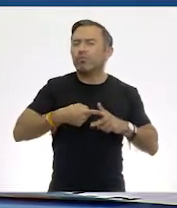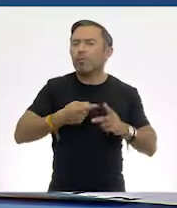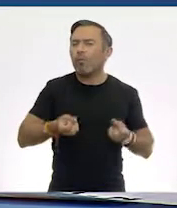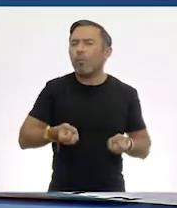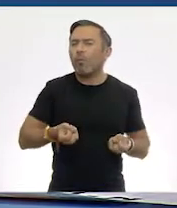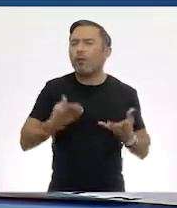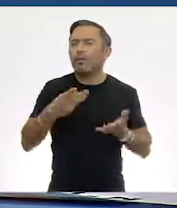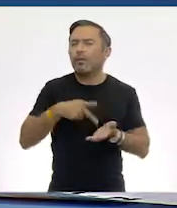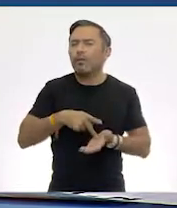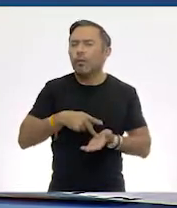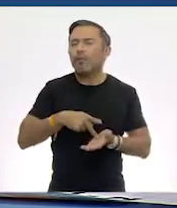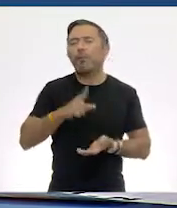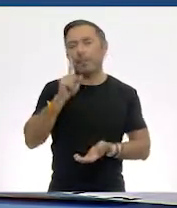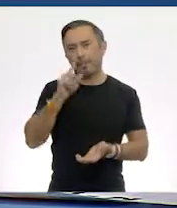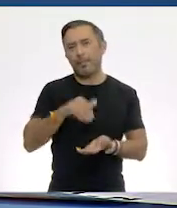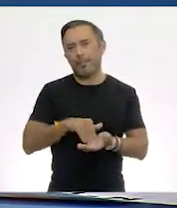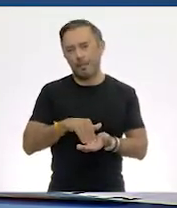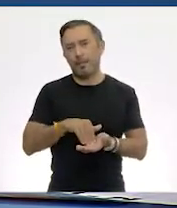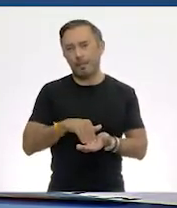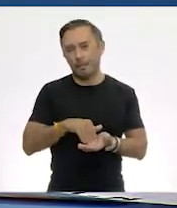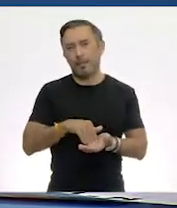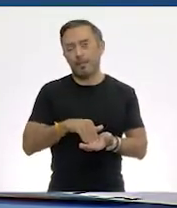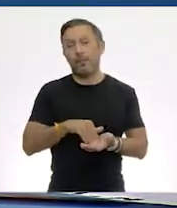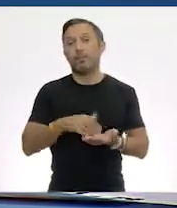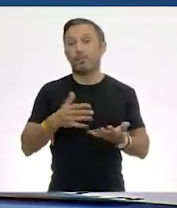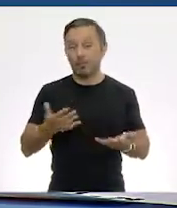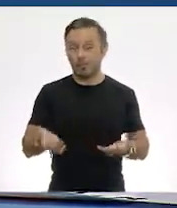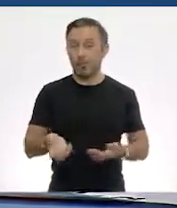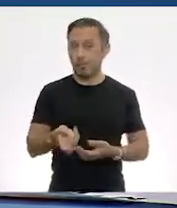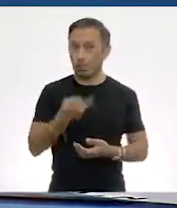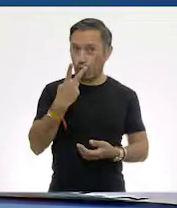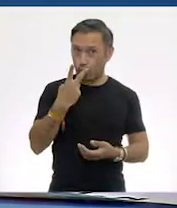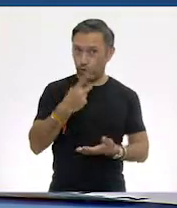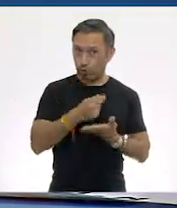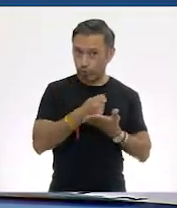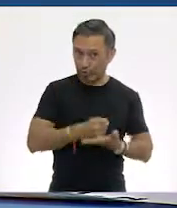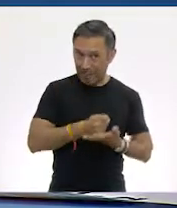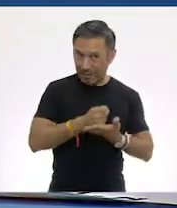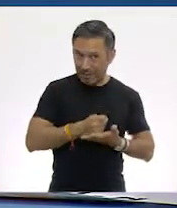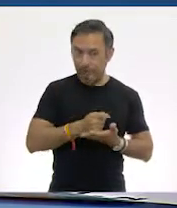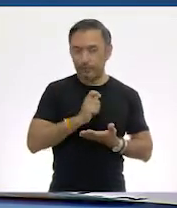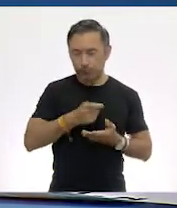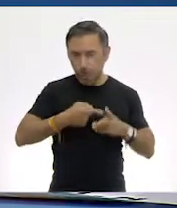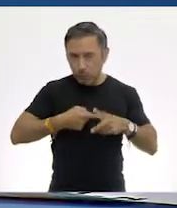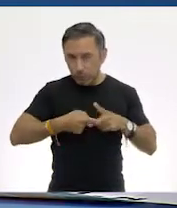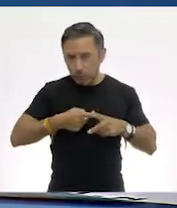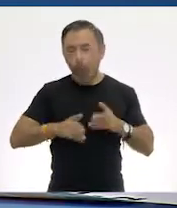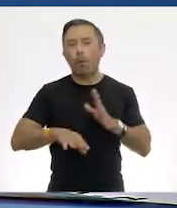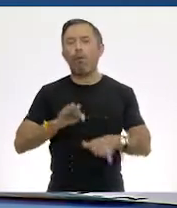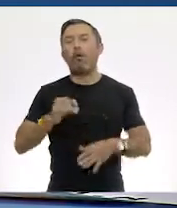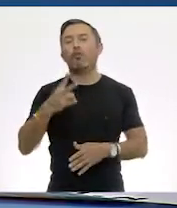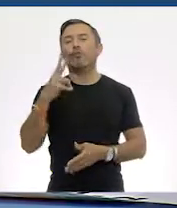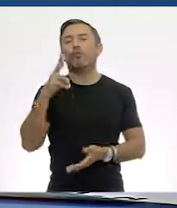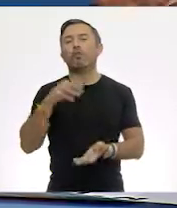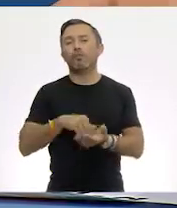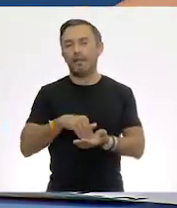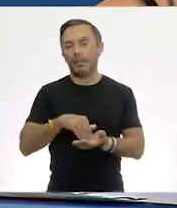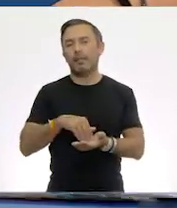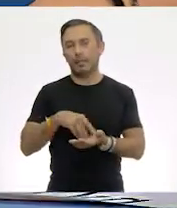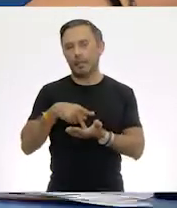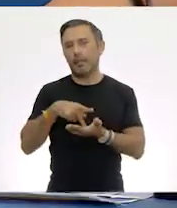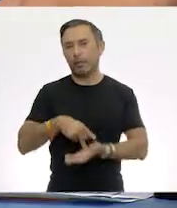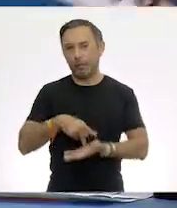Entonces, dos toneladas son dos mil kilogramos.